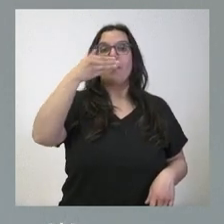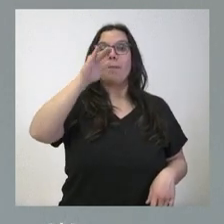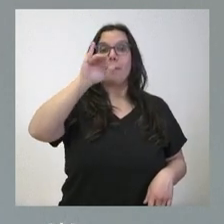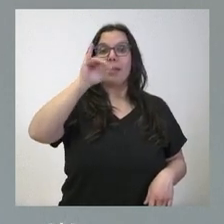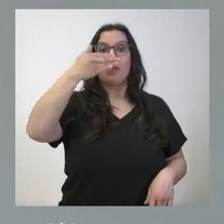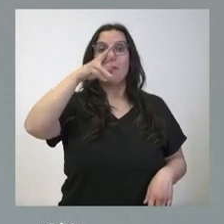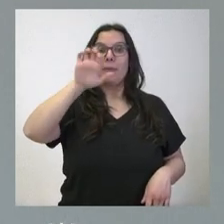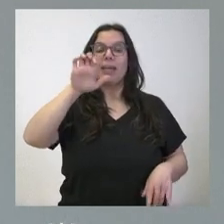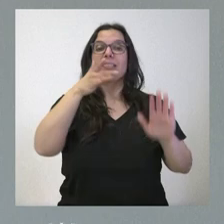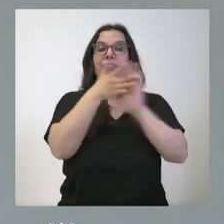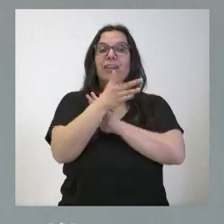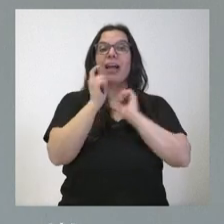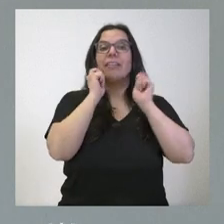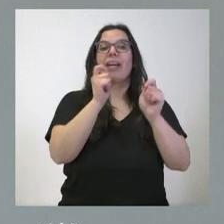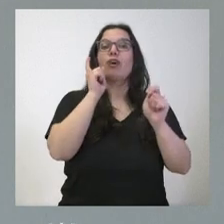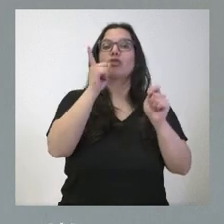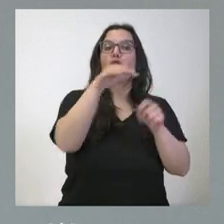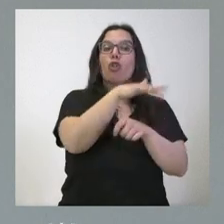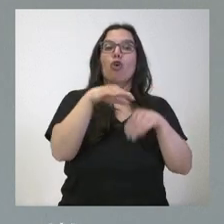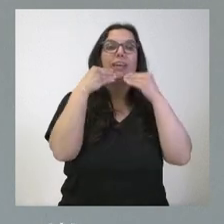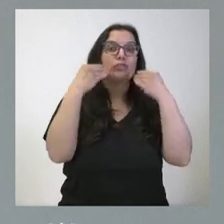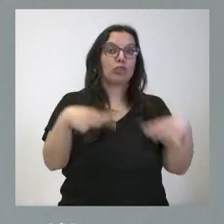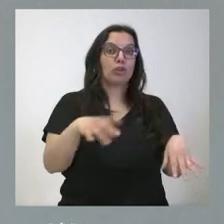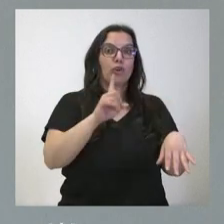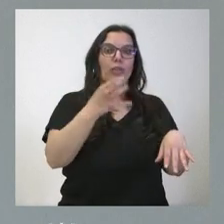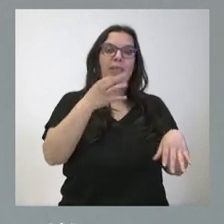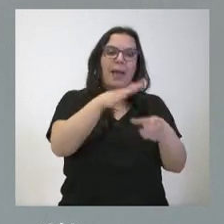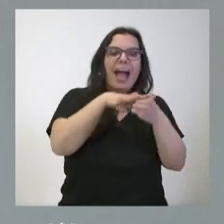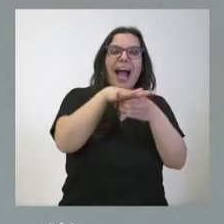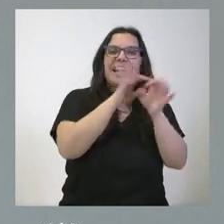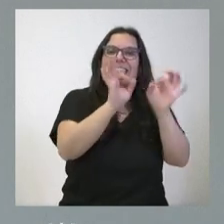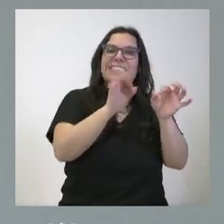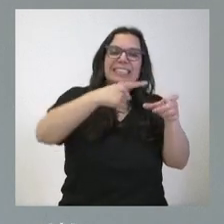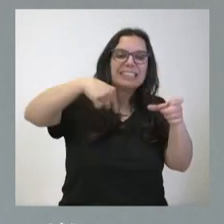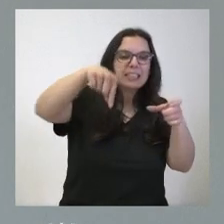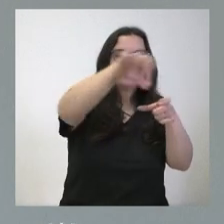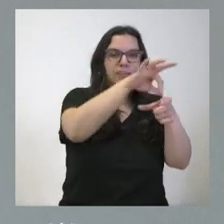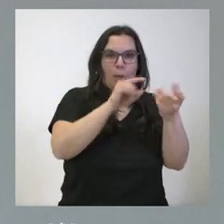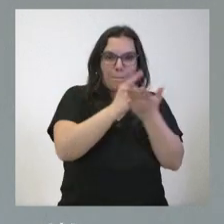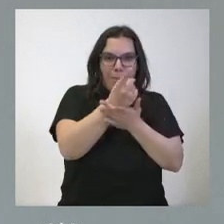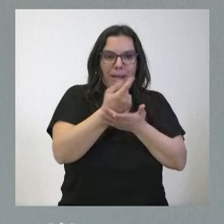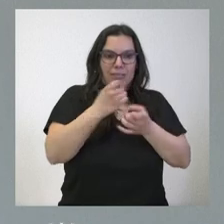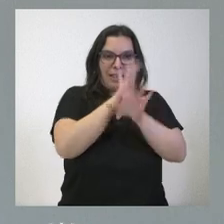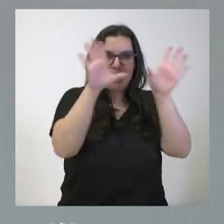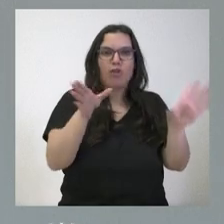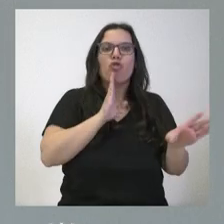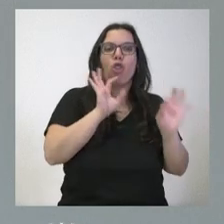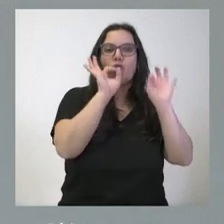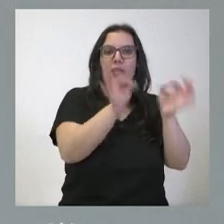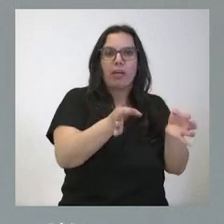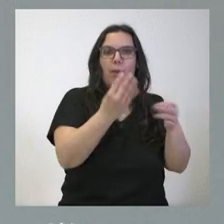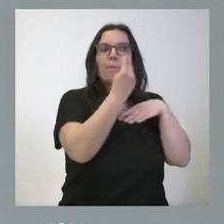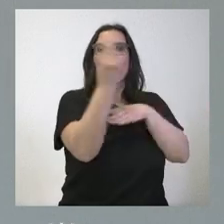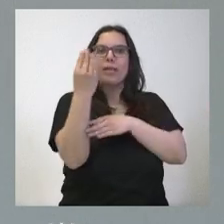declarar el casco histórico de Benvibre como bien de interés cultural hay que definir cuál es el área concreta de este casco histórico cuáles son los